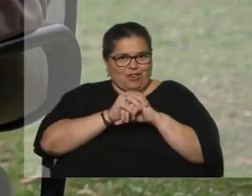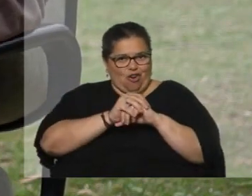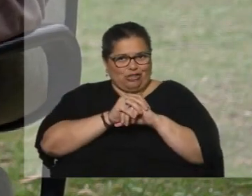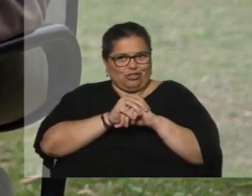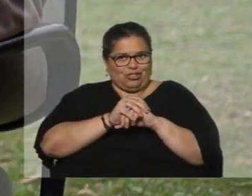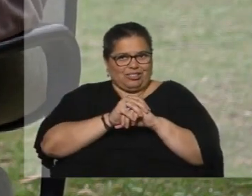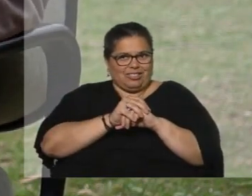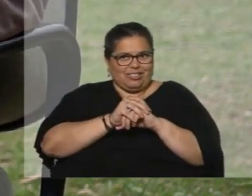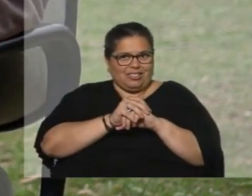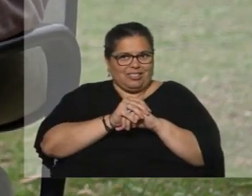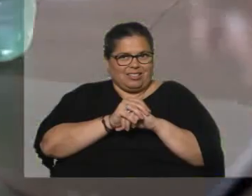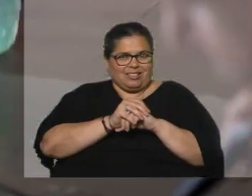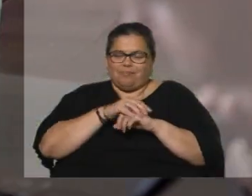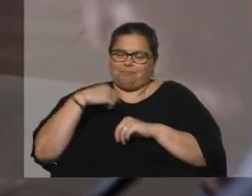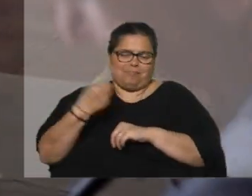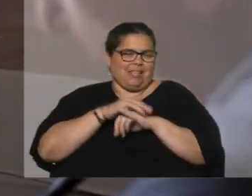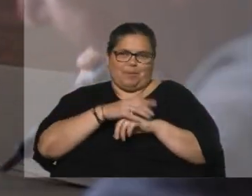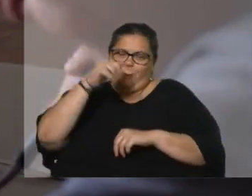Los amigos que tengo están acá adentro.